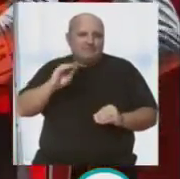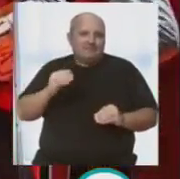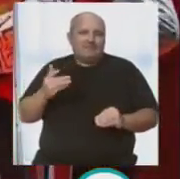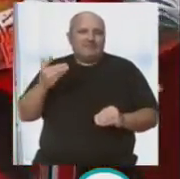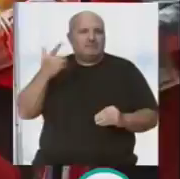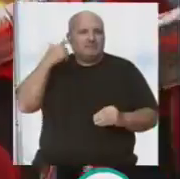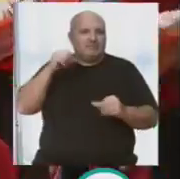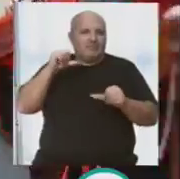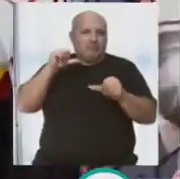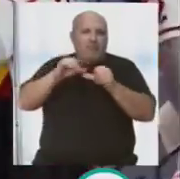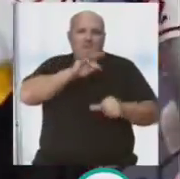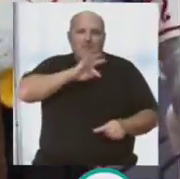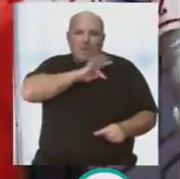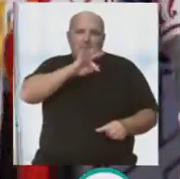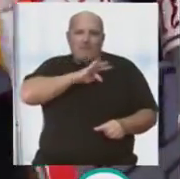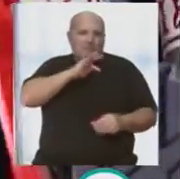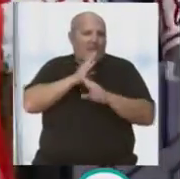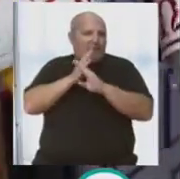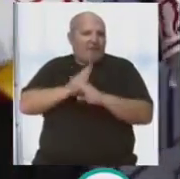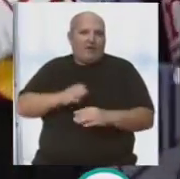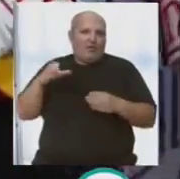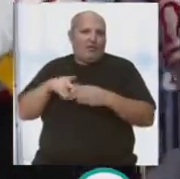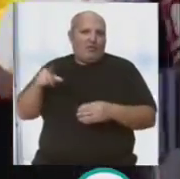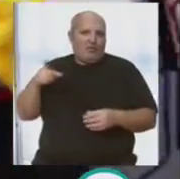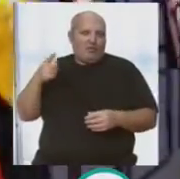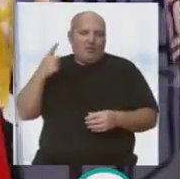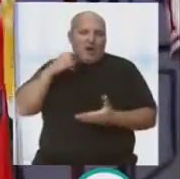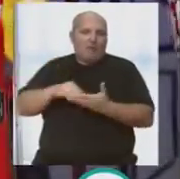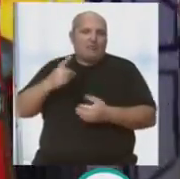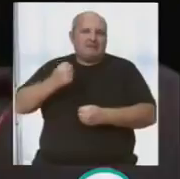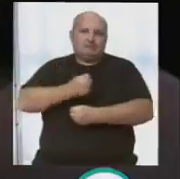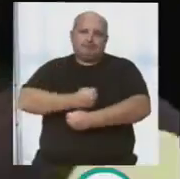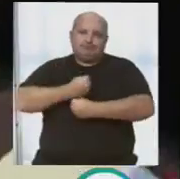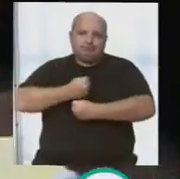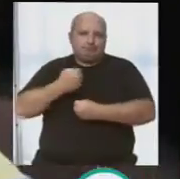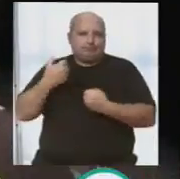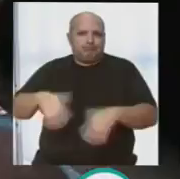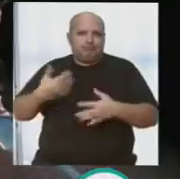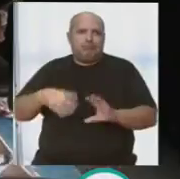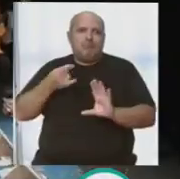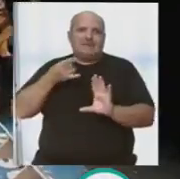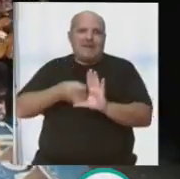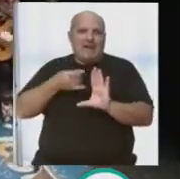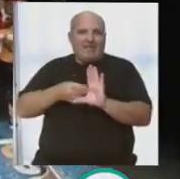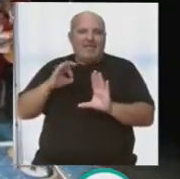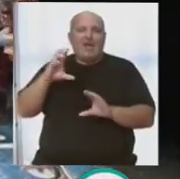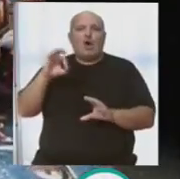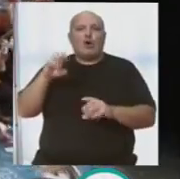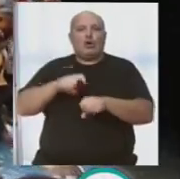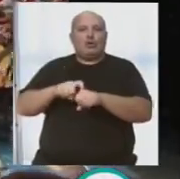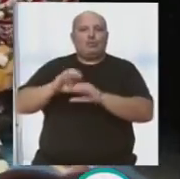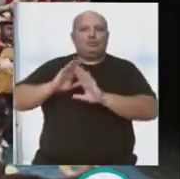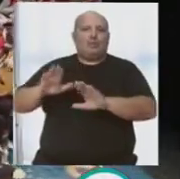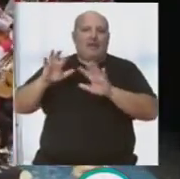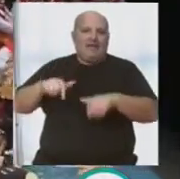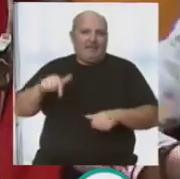que es difícilmente igualable. Uno de los autores más fuertes, que digamos que todavía se conservan dentro del concurso, más legendario del